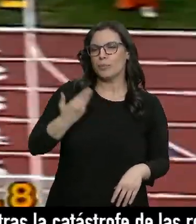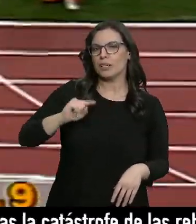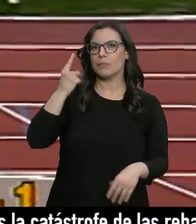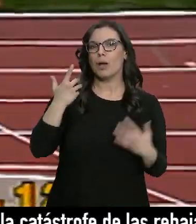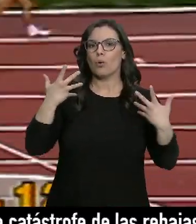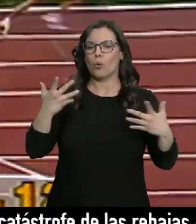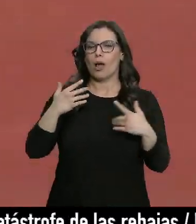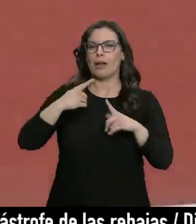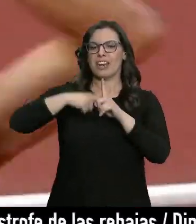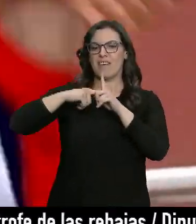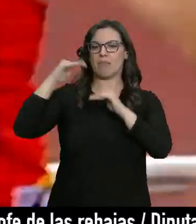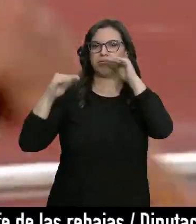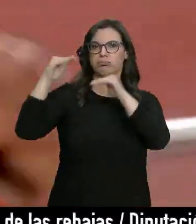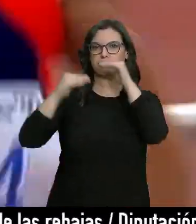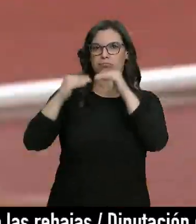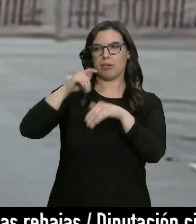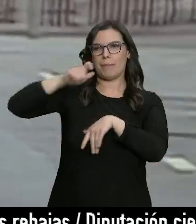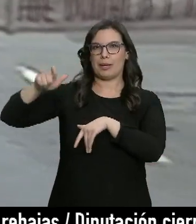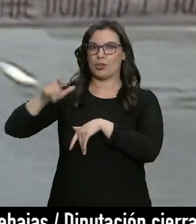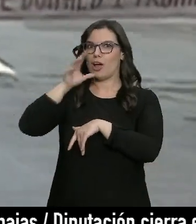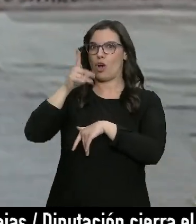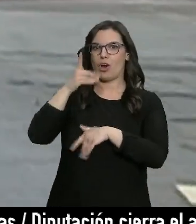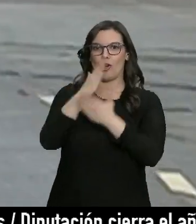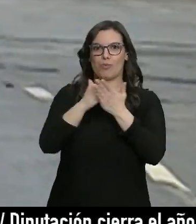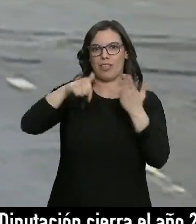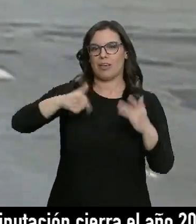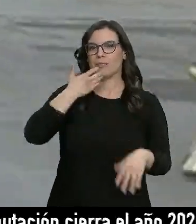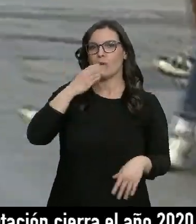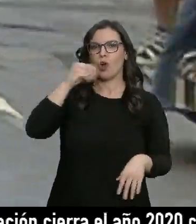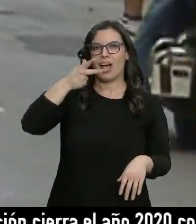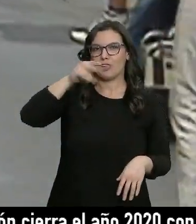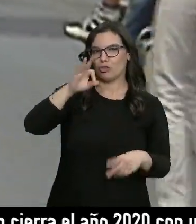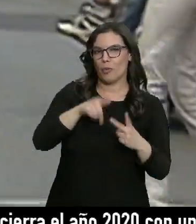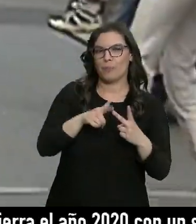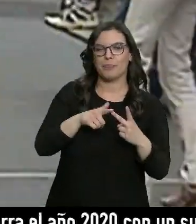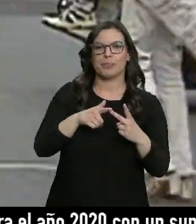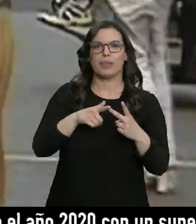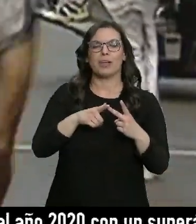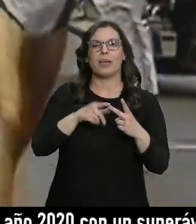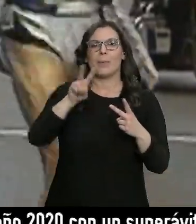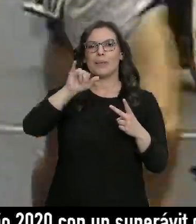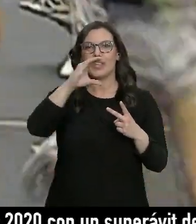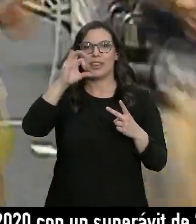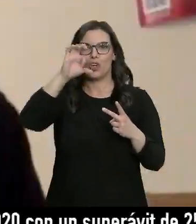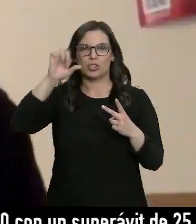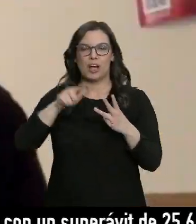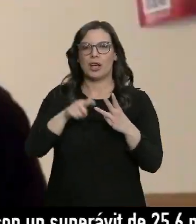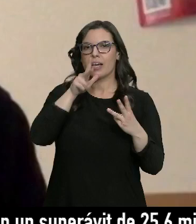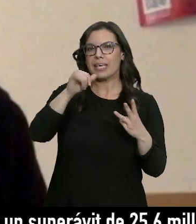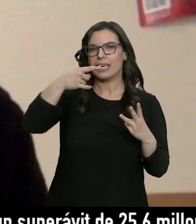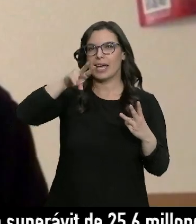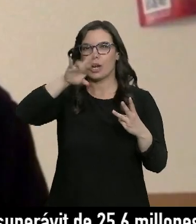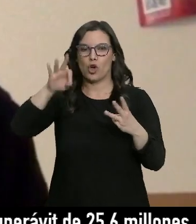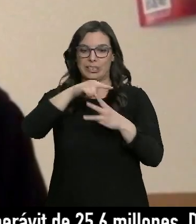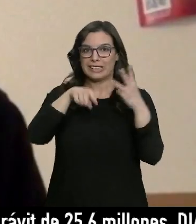situarse a la altura de los grandes mediofondistas de la comunidad. Fermín Cacho como tú has dicho es ambiciosa o incluso higuero da